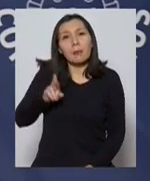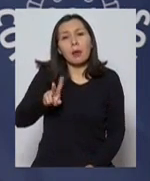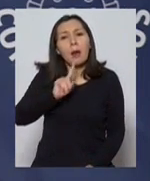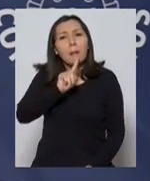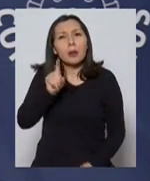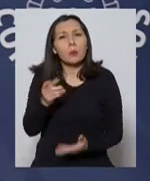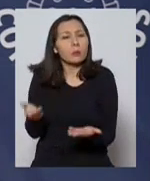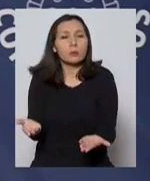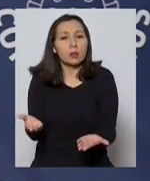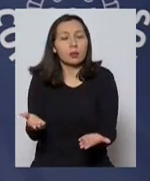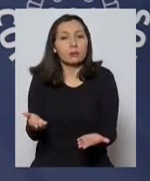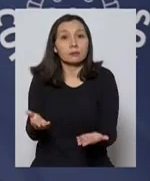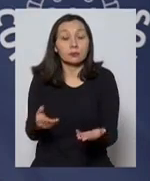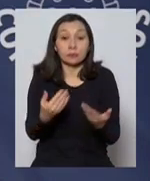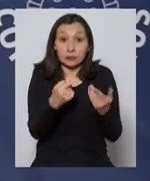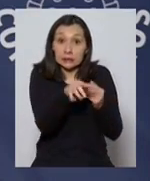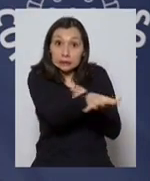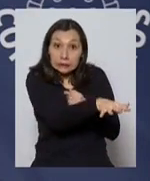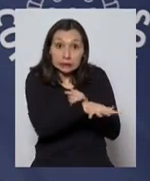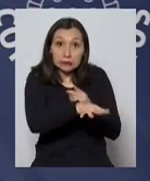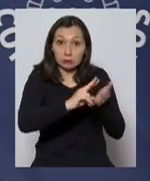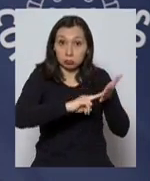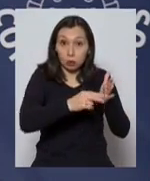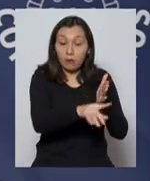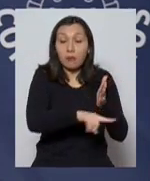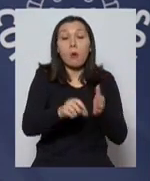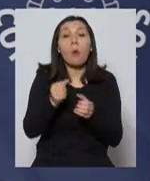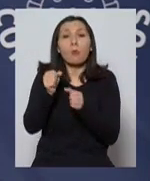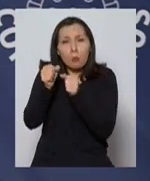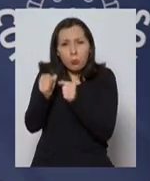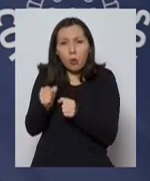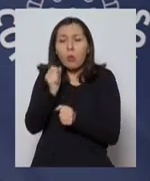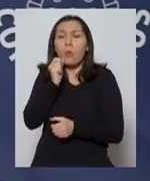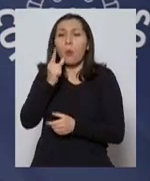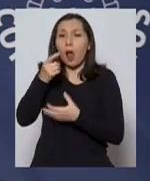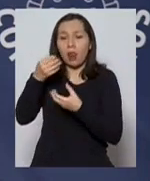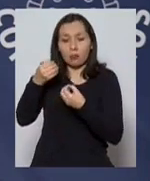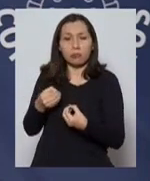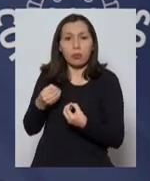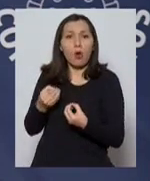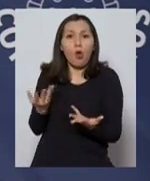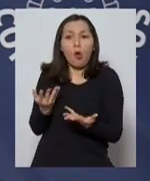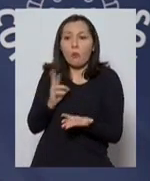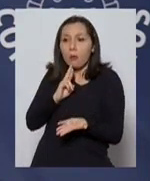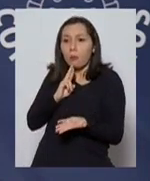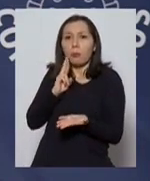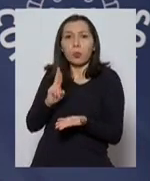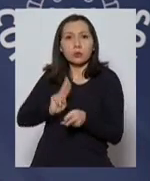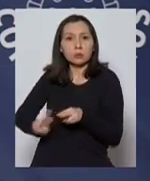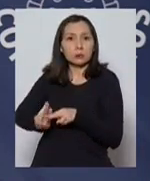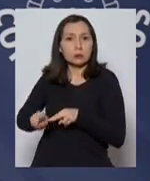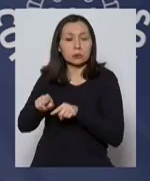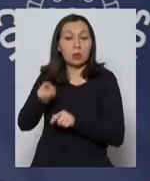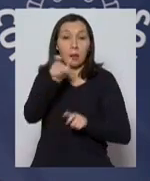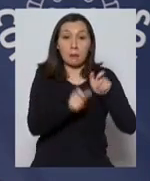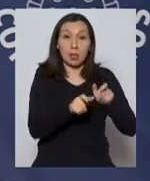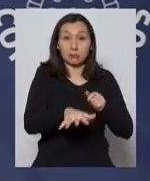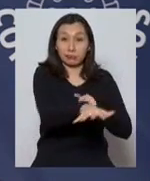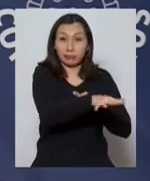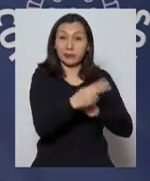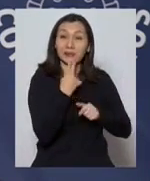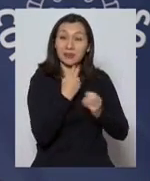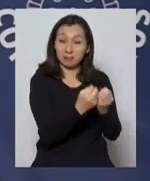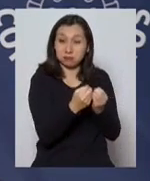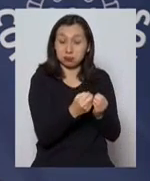es, dado esto, ¿cuál es la capacidad real y cómo resolvemos que personas en